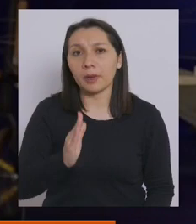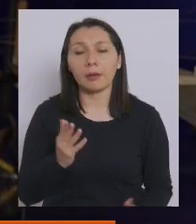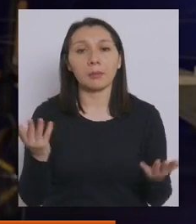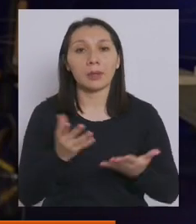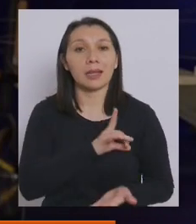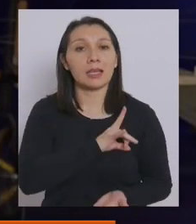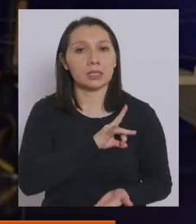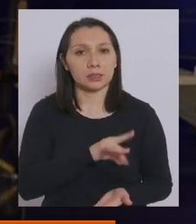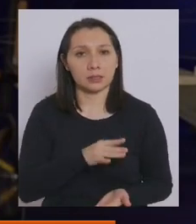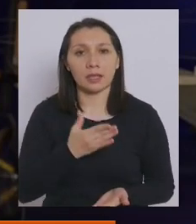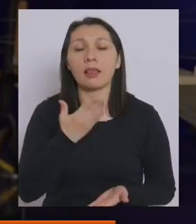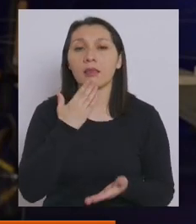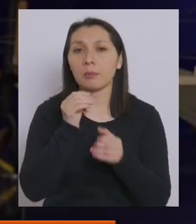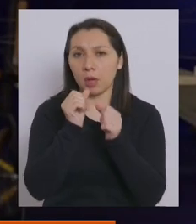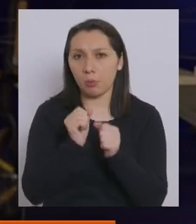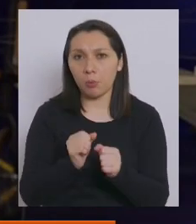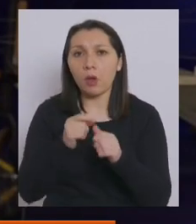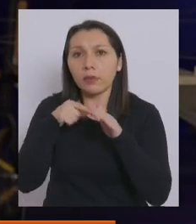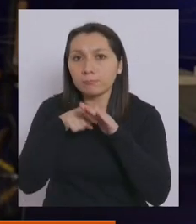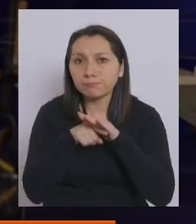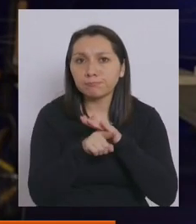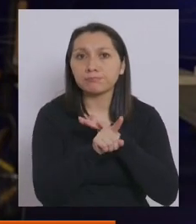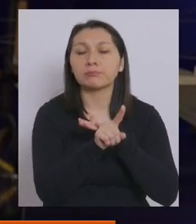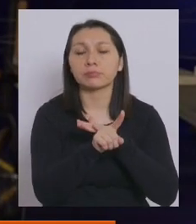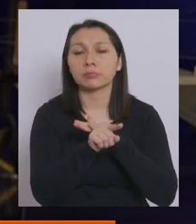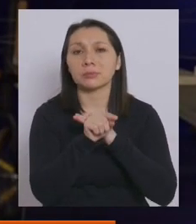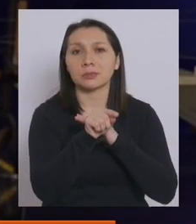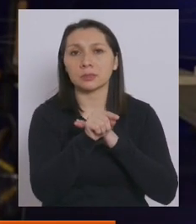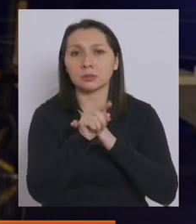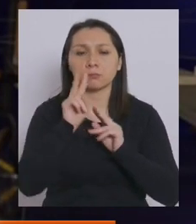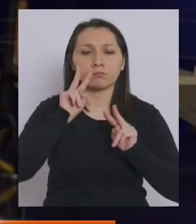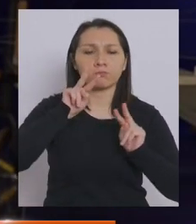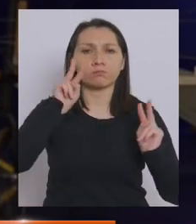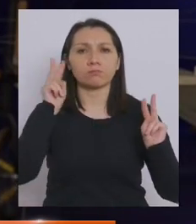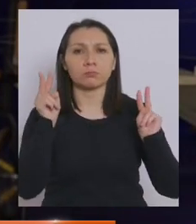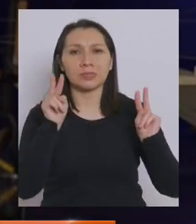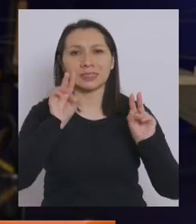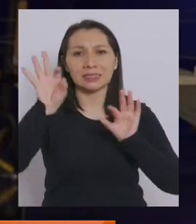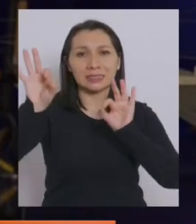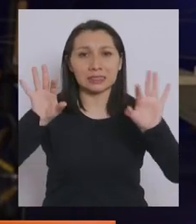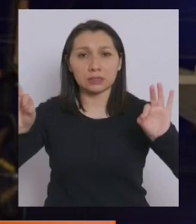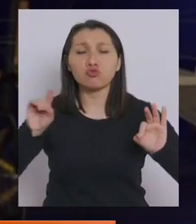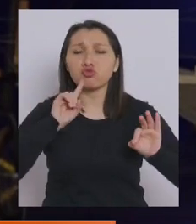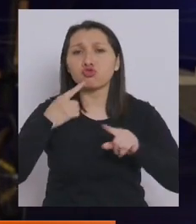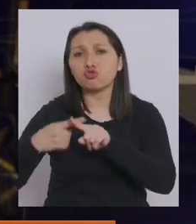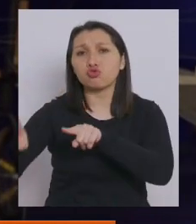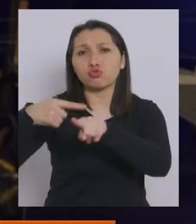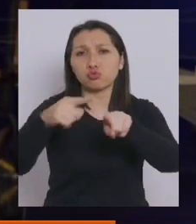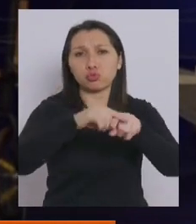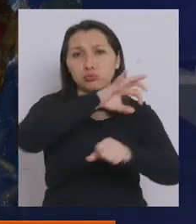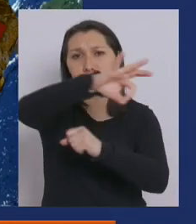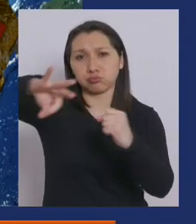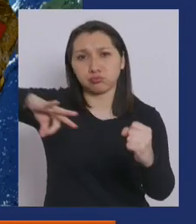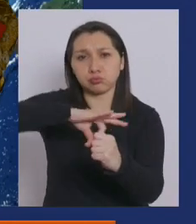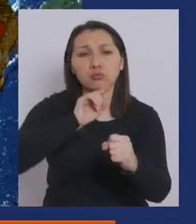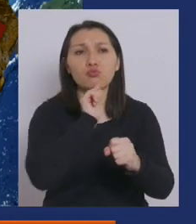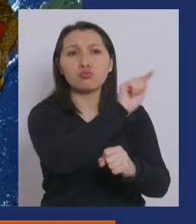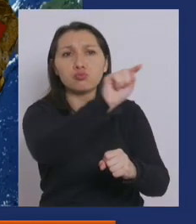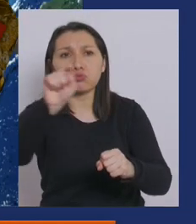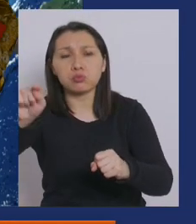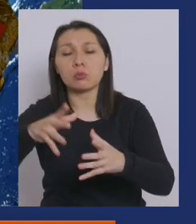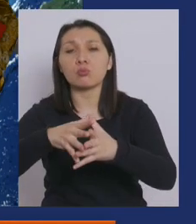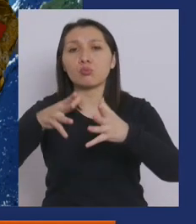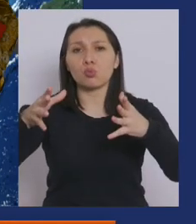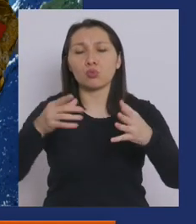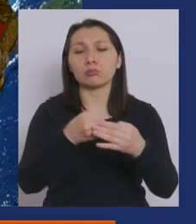para que Chile también pueda acceder a una constelación de satélites que ya existen y que cuenta con una muy